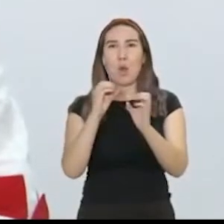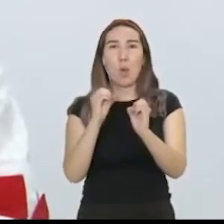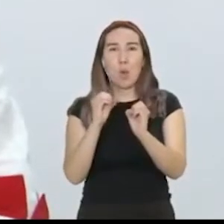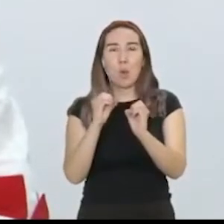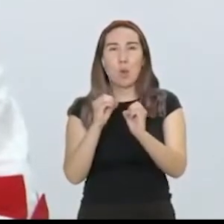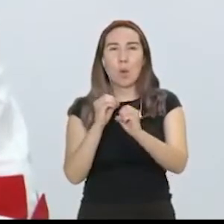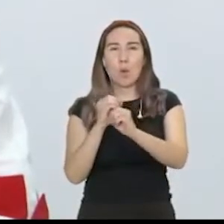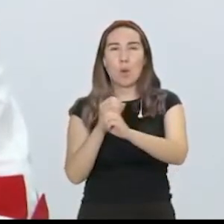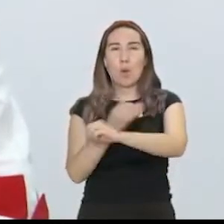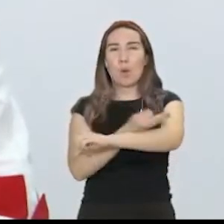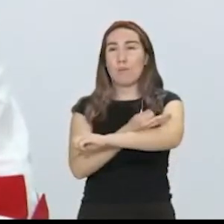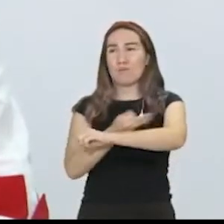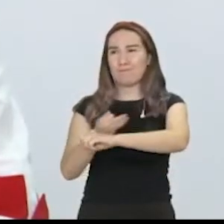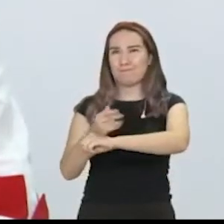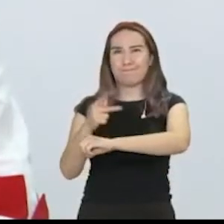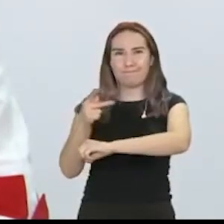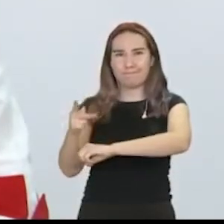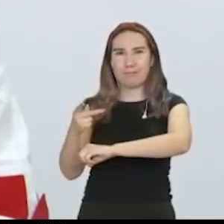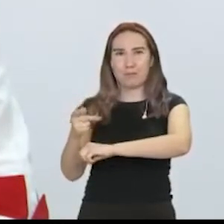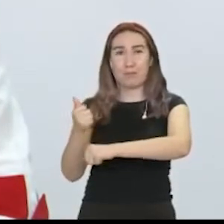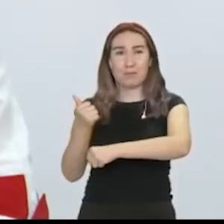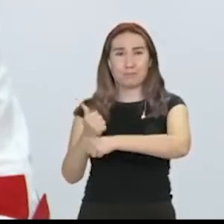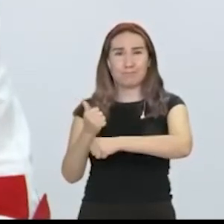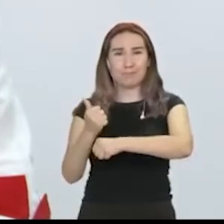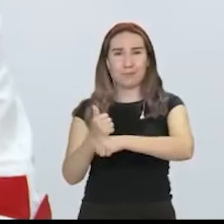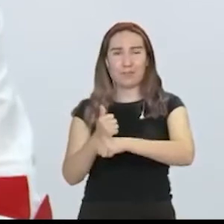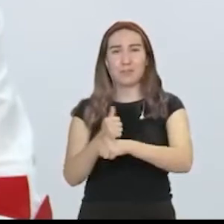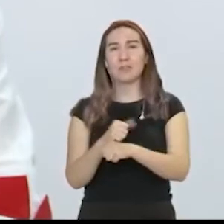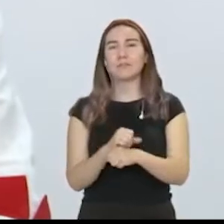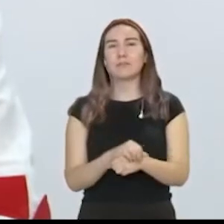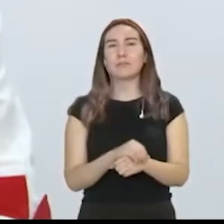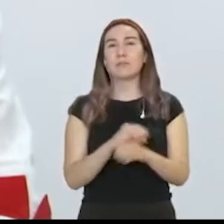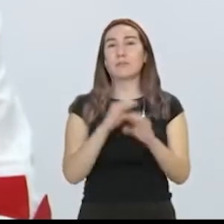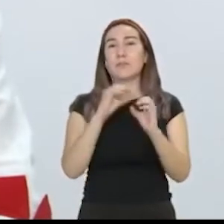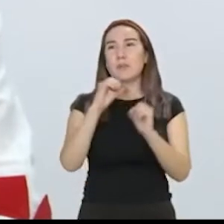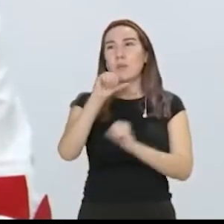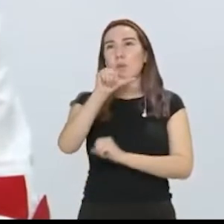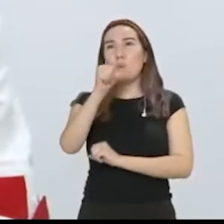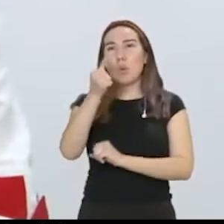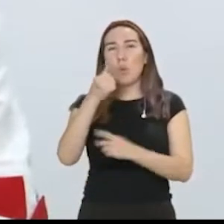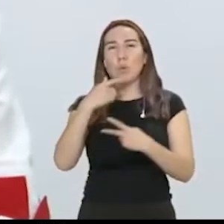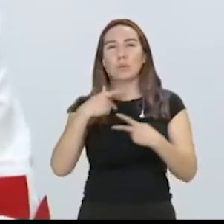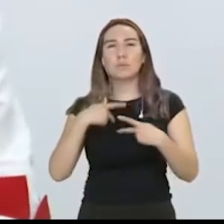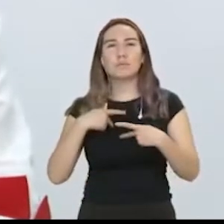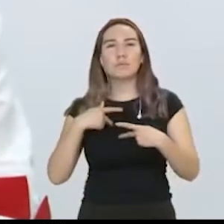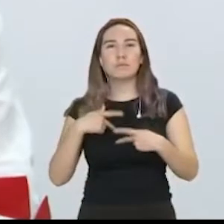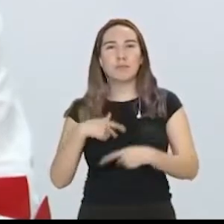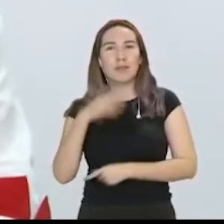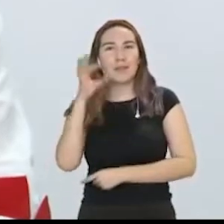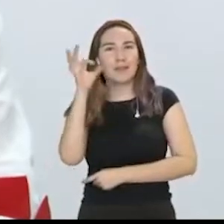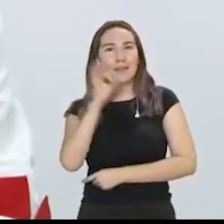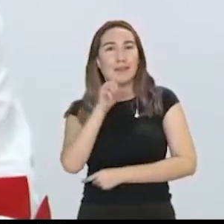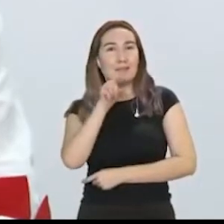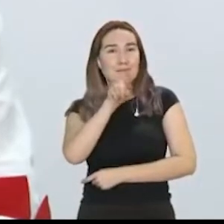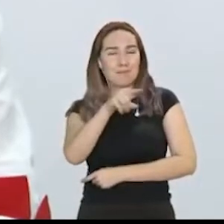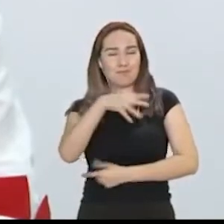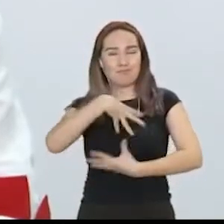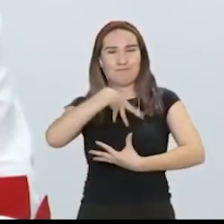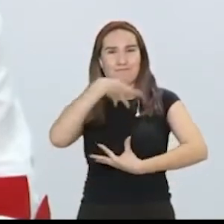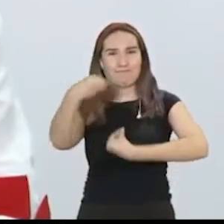abuelitos, o hay otras personas con las que puedas tener contacto y puedas contagiar.